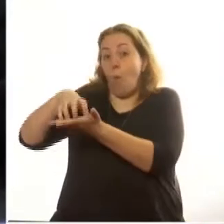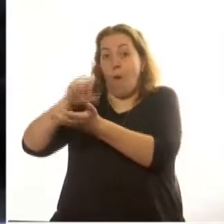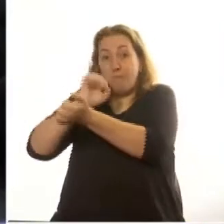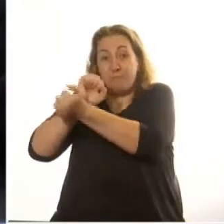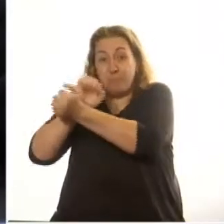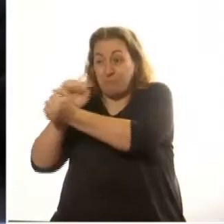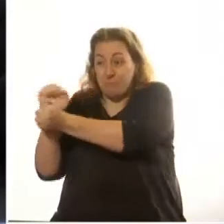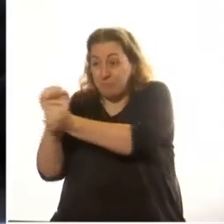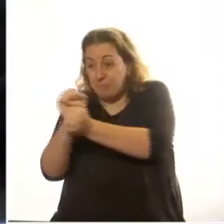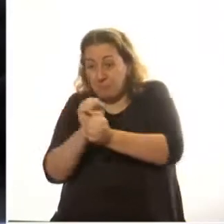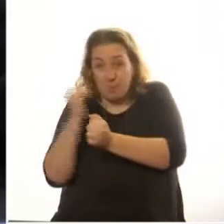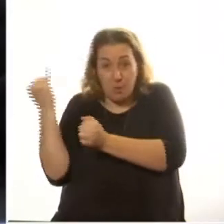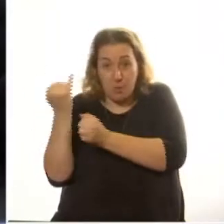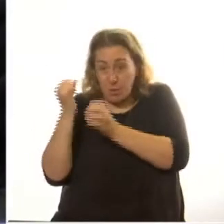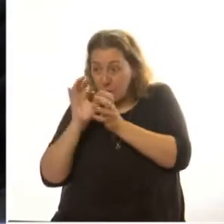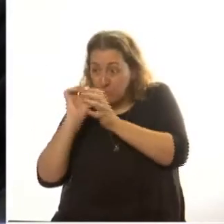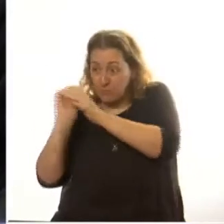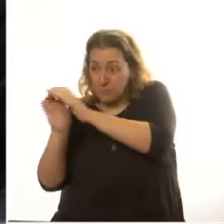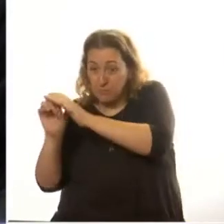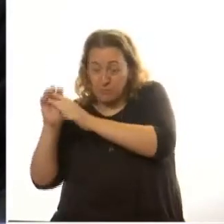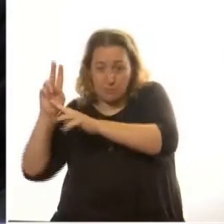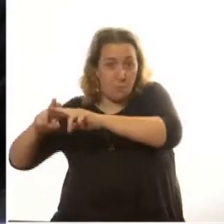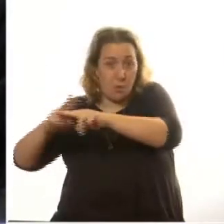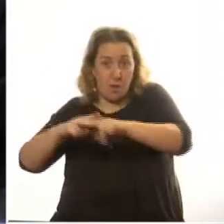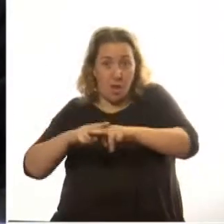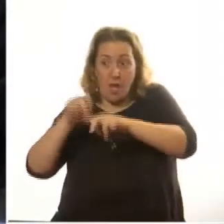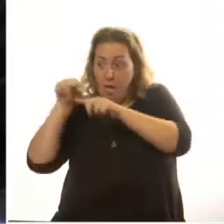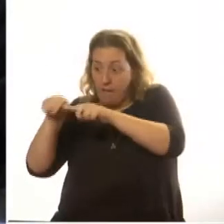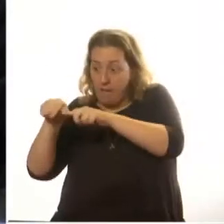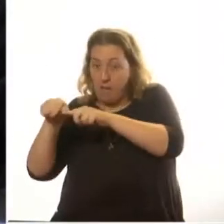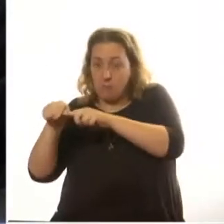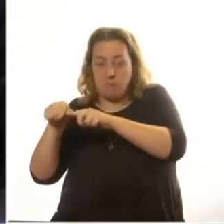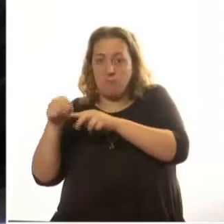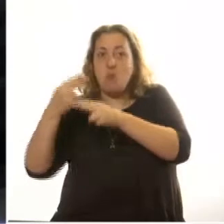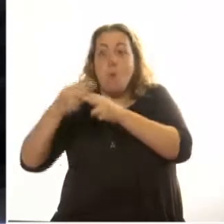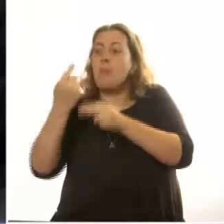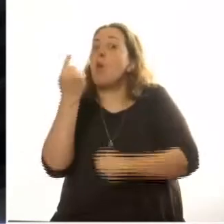millennials, el 66% no pudo.